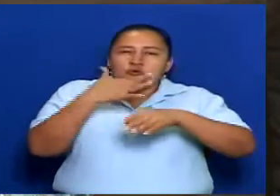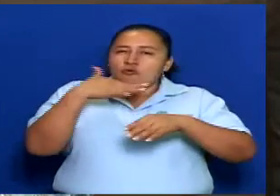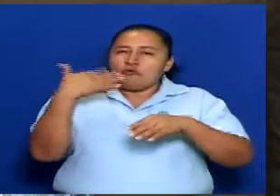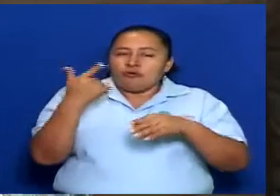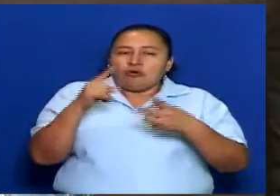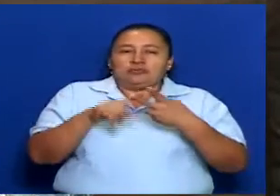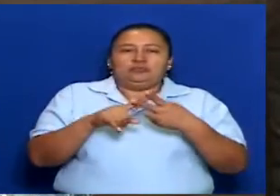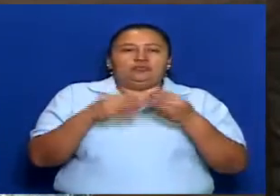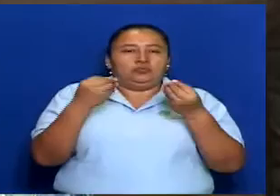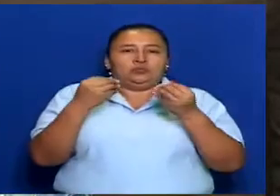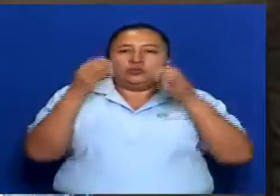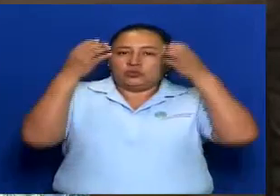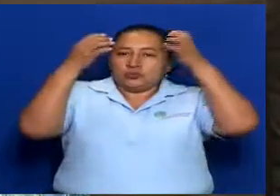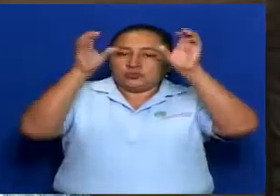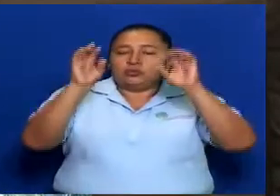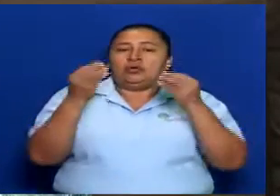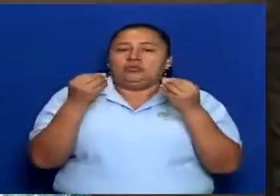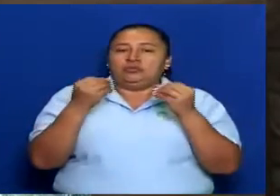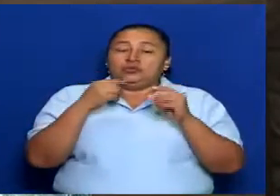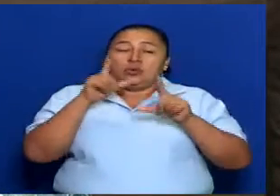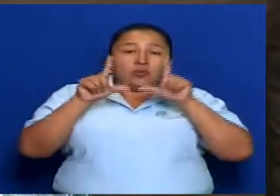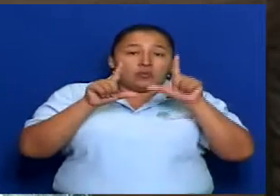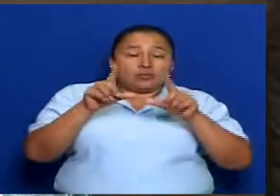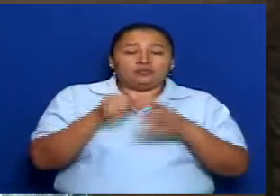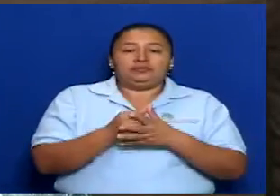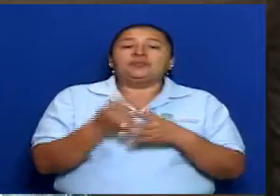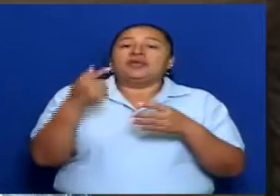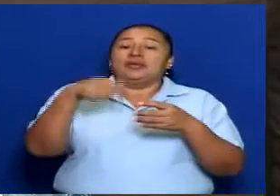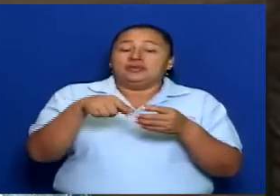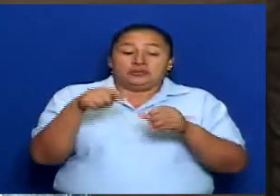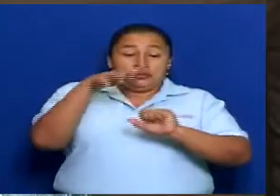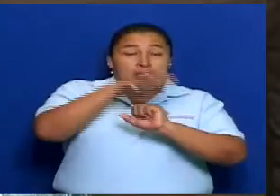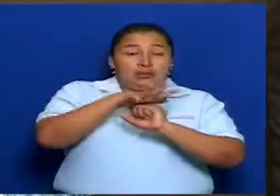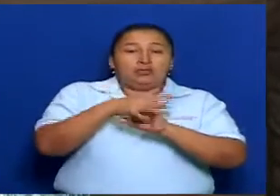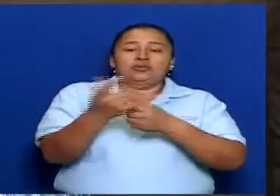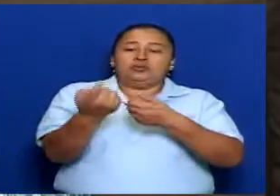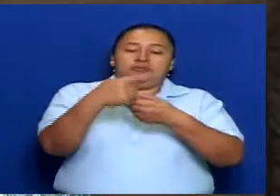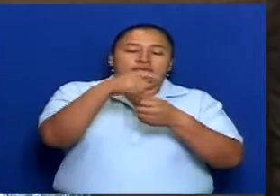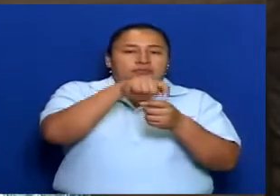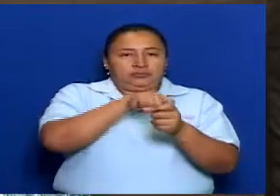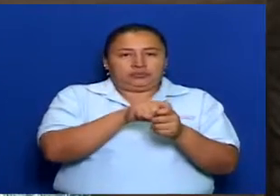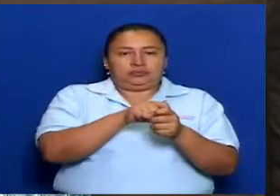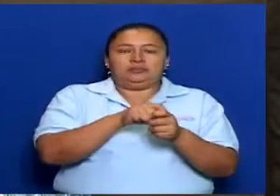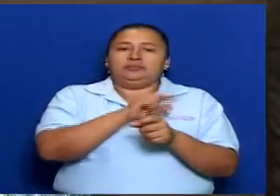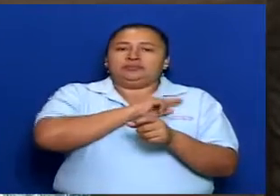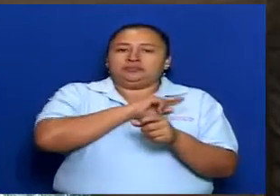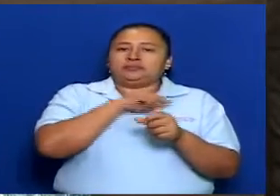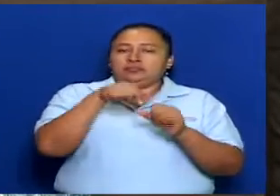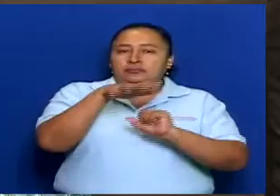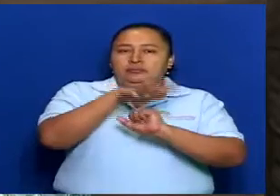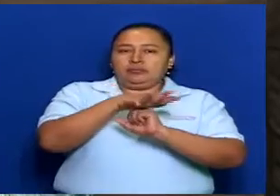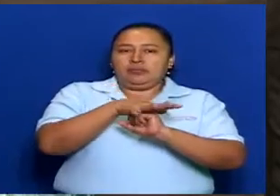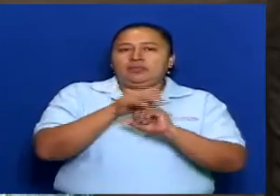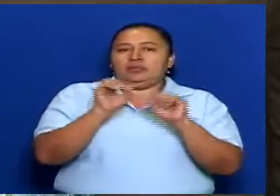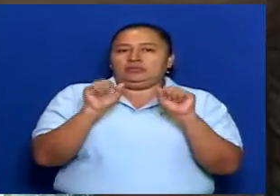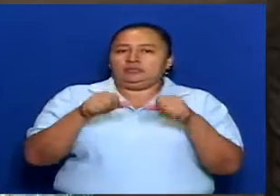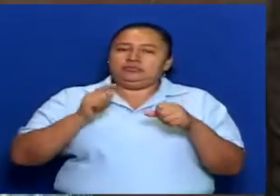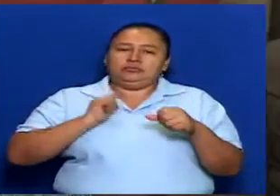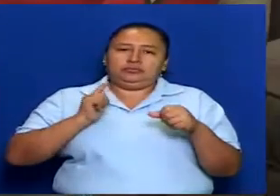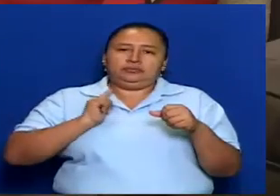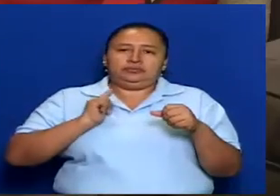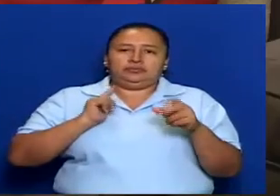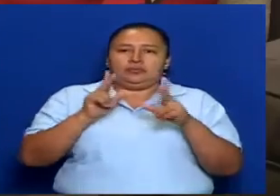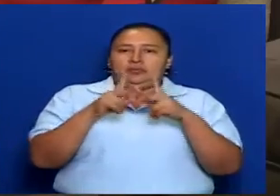multilingüe. Y en ese marco es la composición de esta comisión. Una comisión, entonces, que tiene